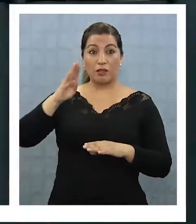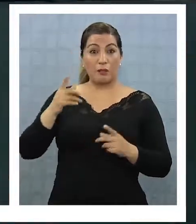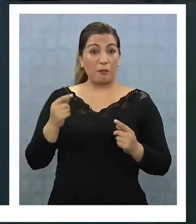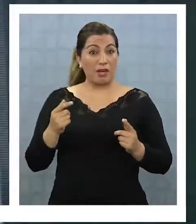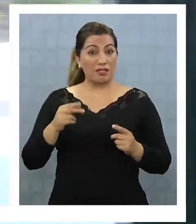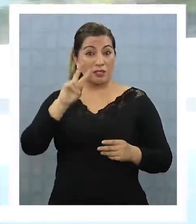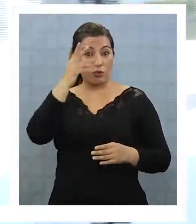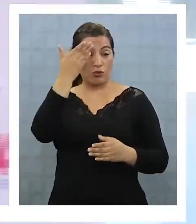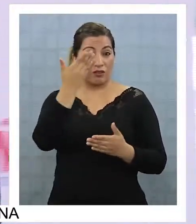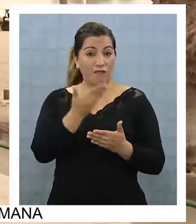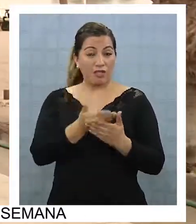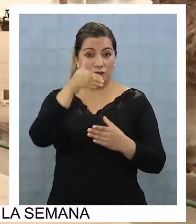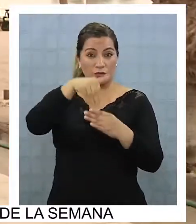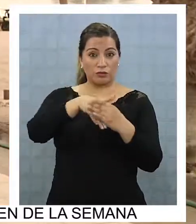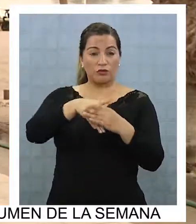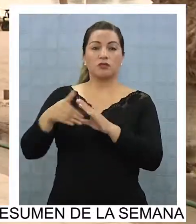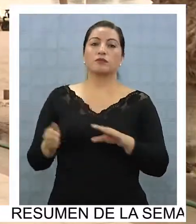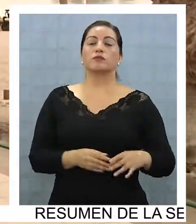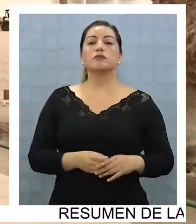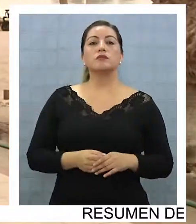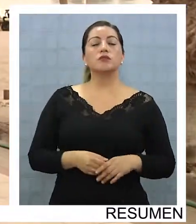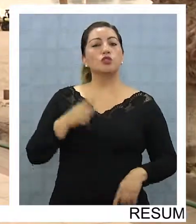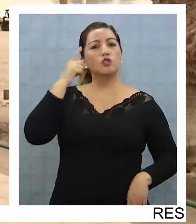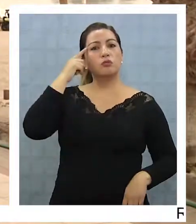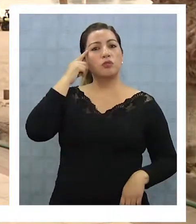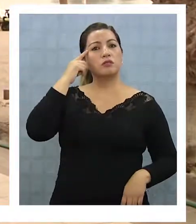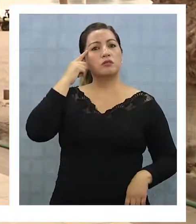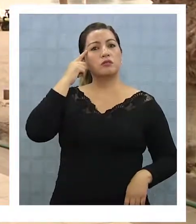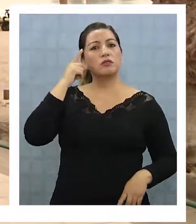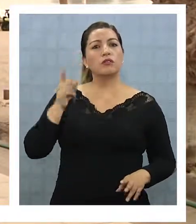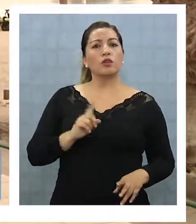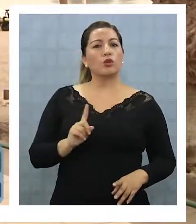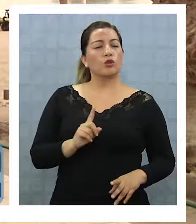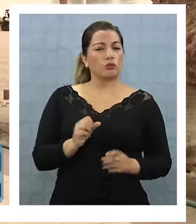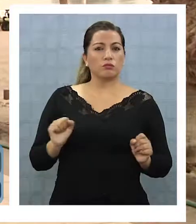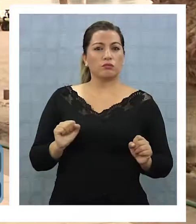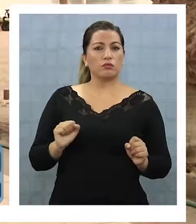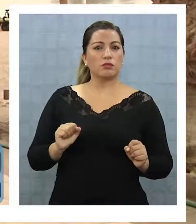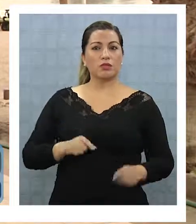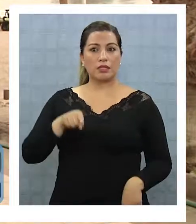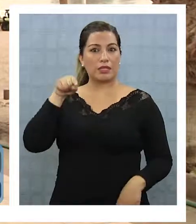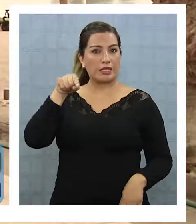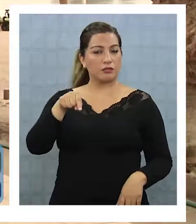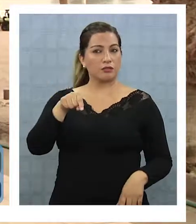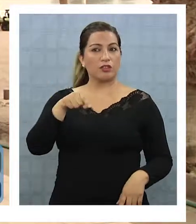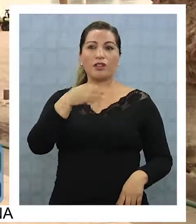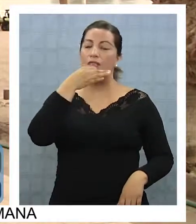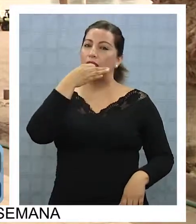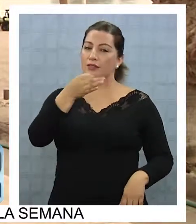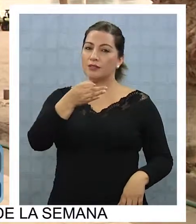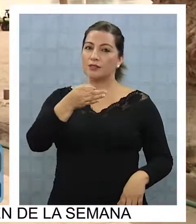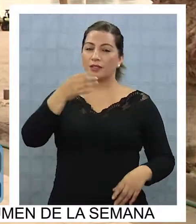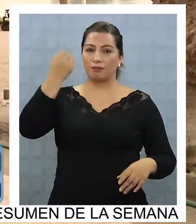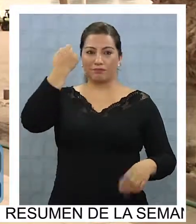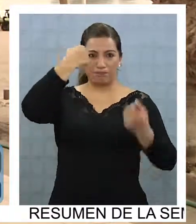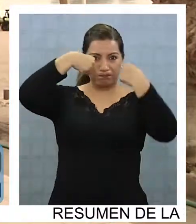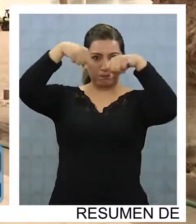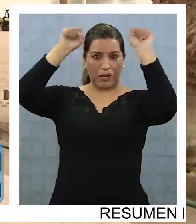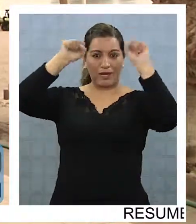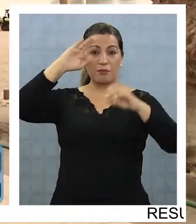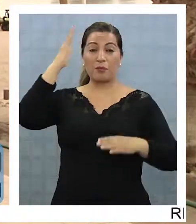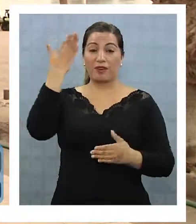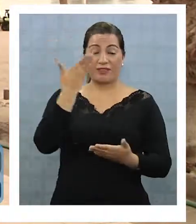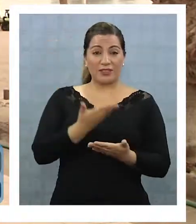segunda vuelta. mí no me parece para nada plausible, y es tan así que desde el momento donde indicaron que iba a ganar de primera vuelta,